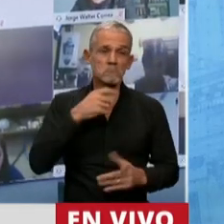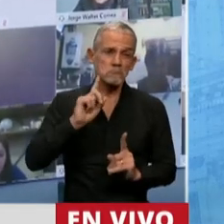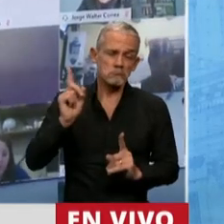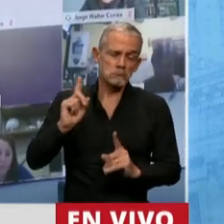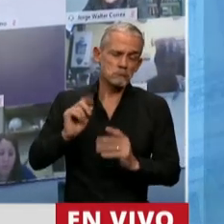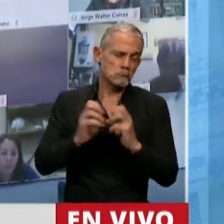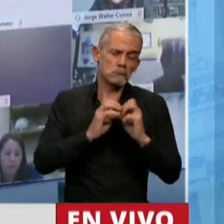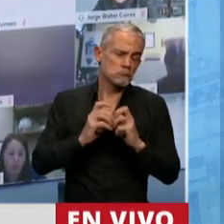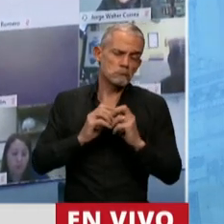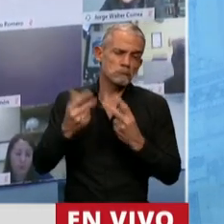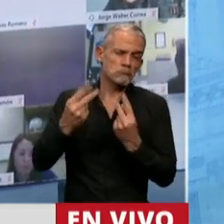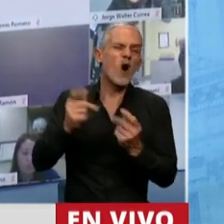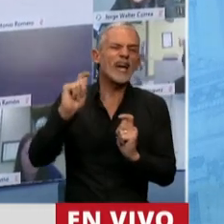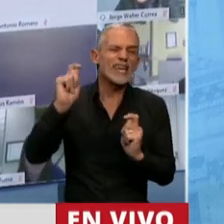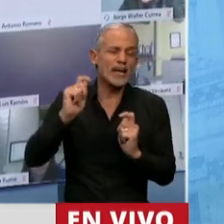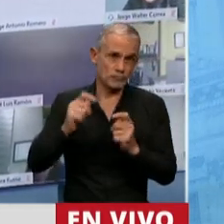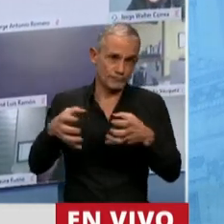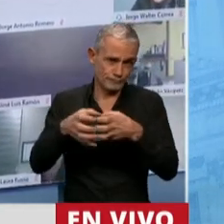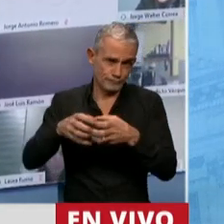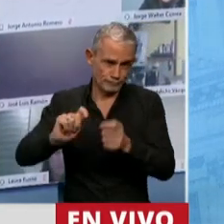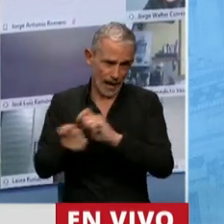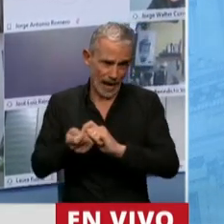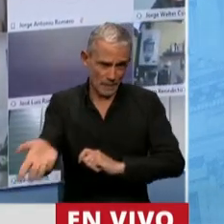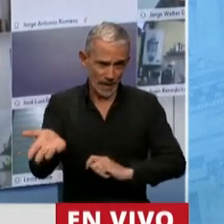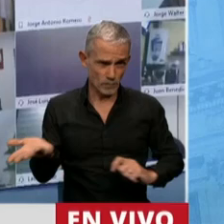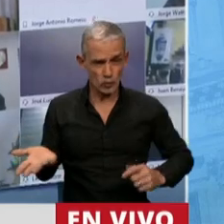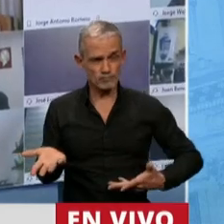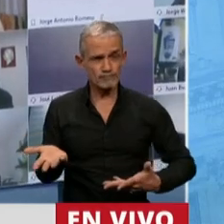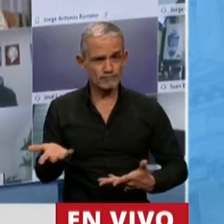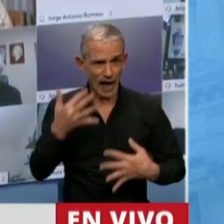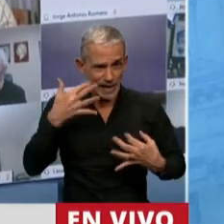sesionar, es el Frente Cambiemos, y esta es la realidad. Ahora,